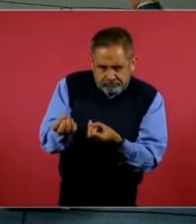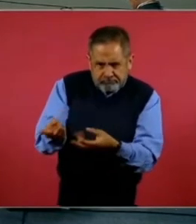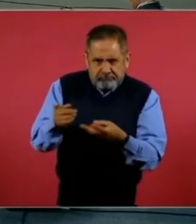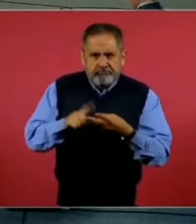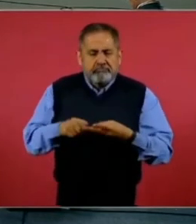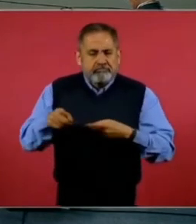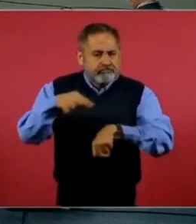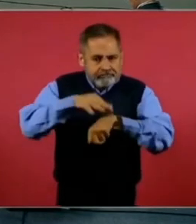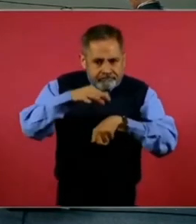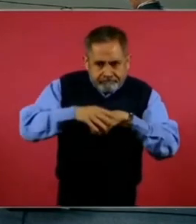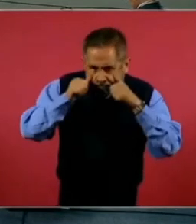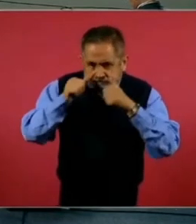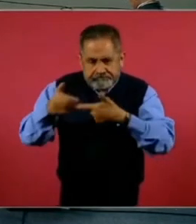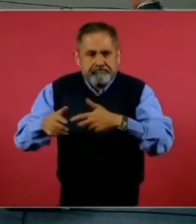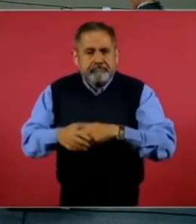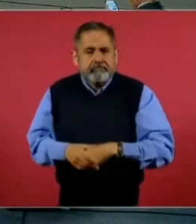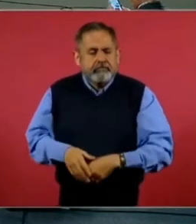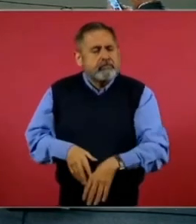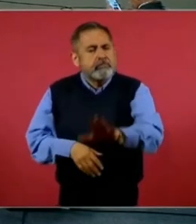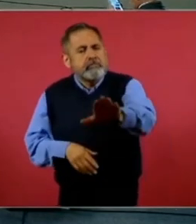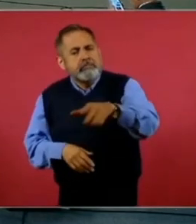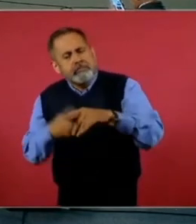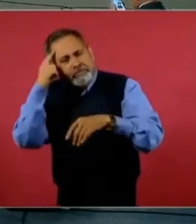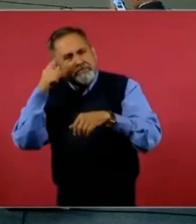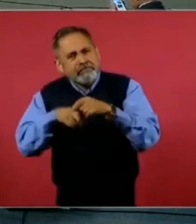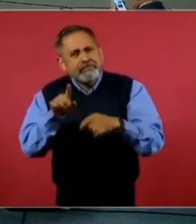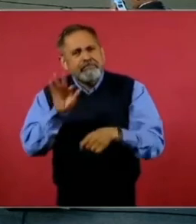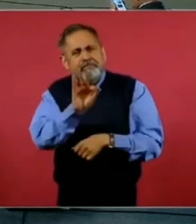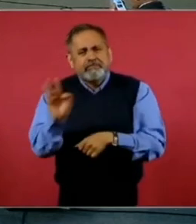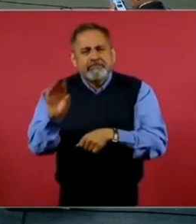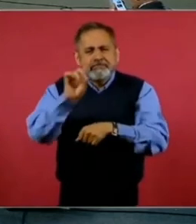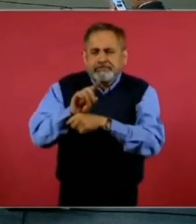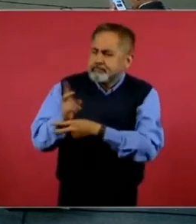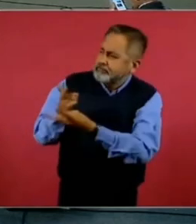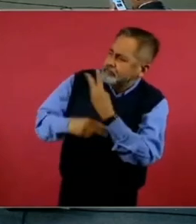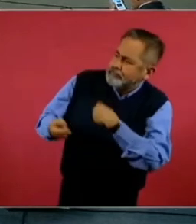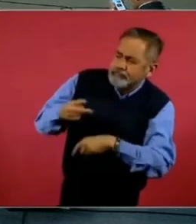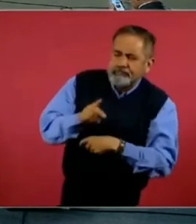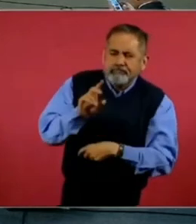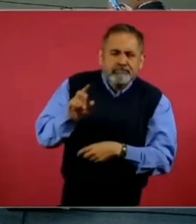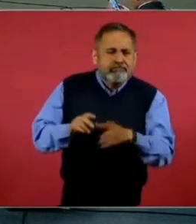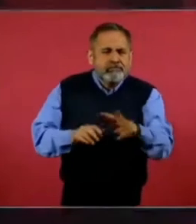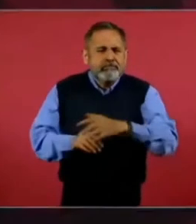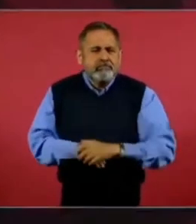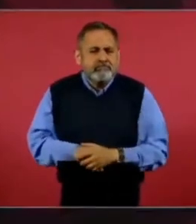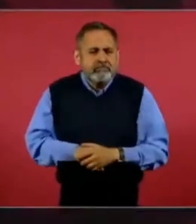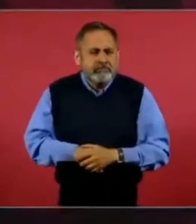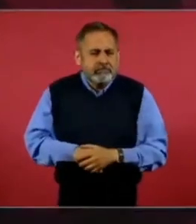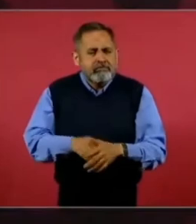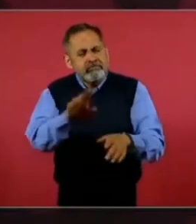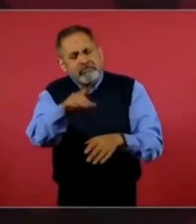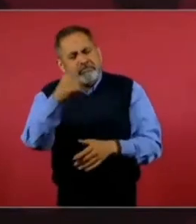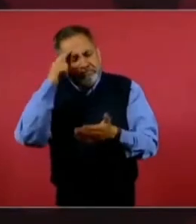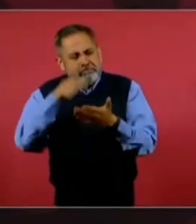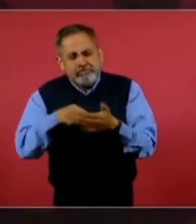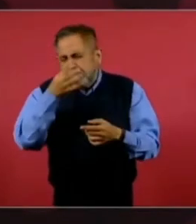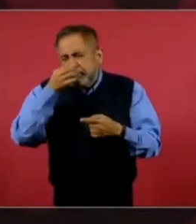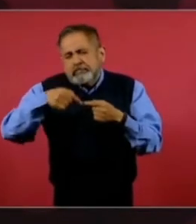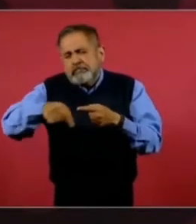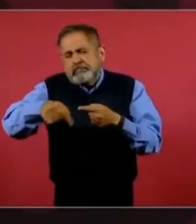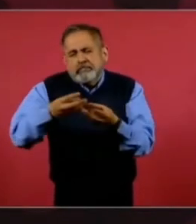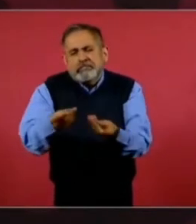atención médica. O ¿prevene alguna fecha justamente para este retorno o cómo es lo que se piensa? Queremos que se resuelva pronto,